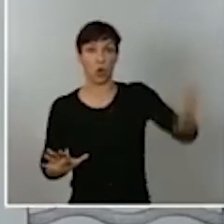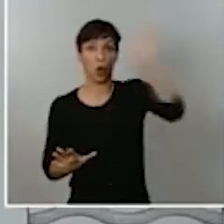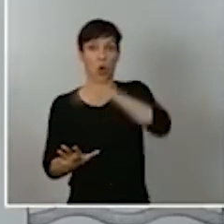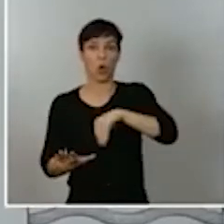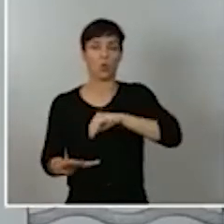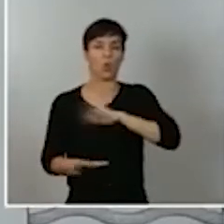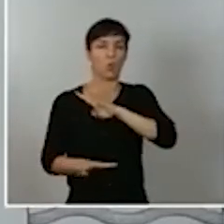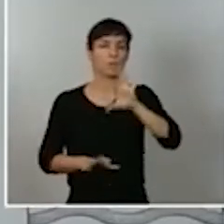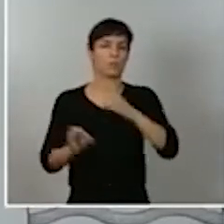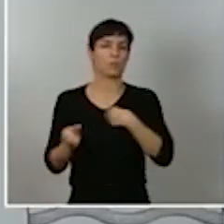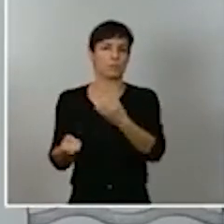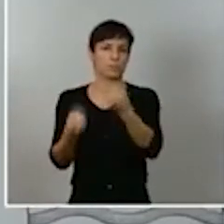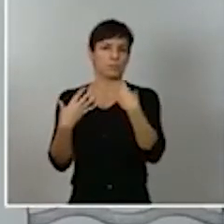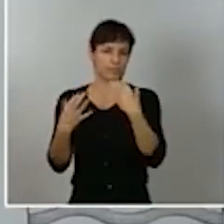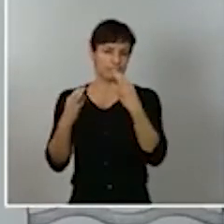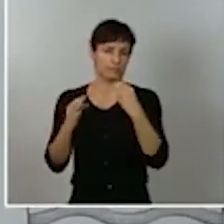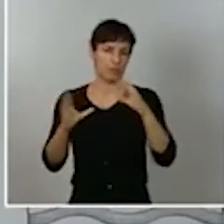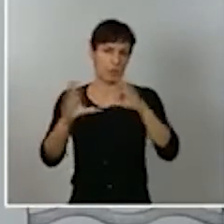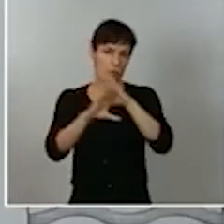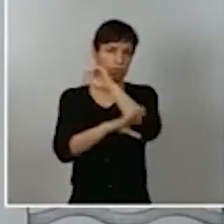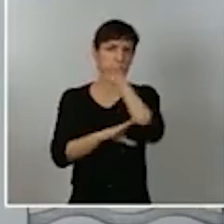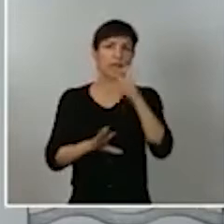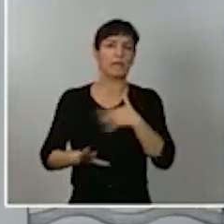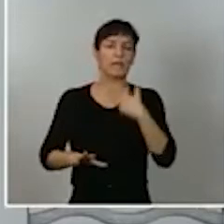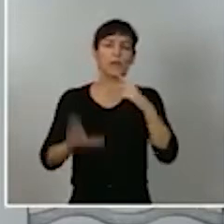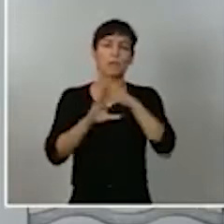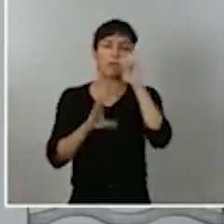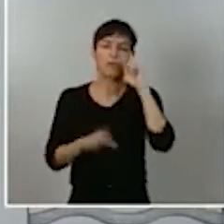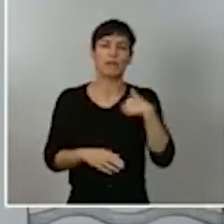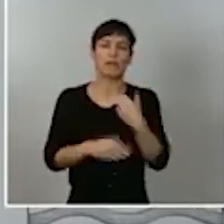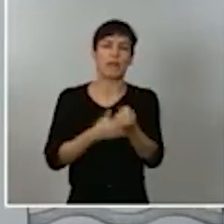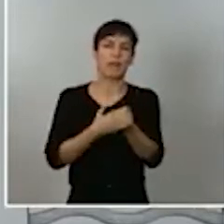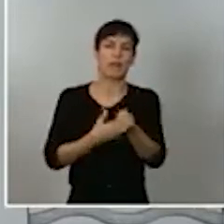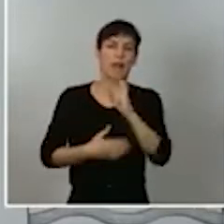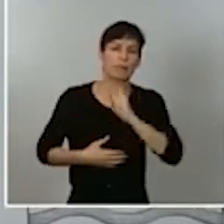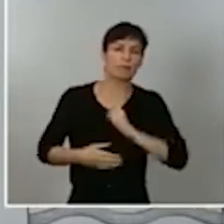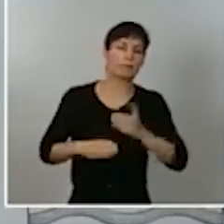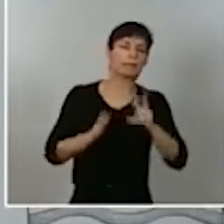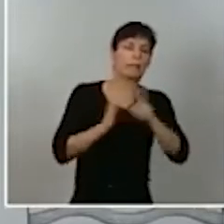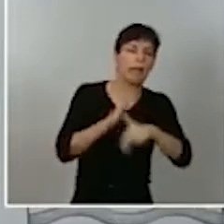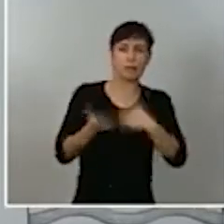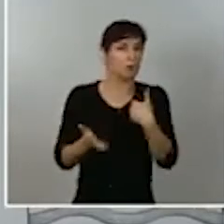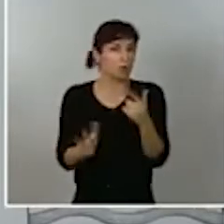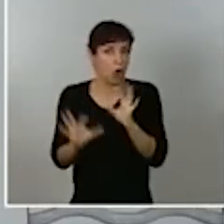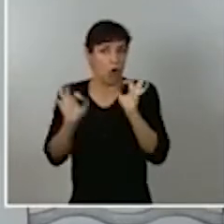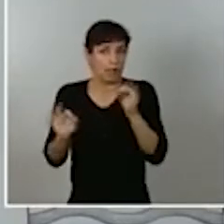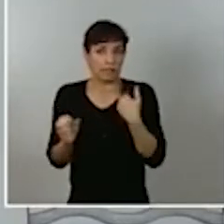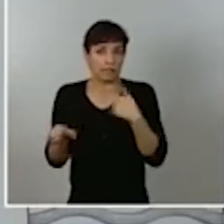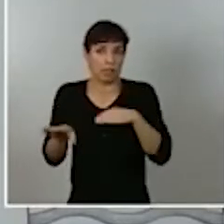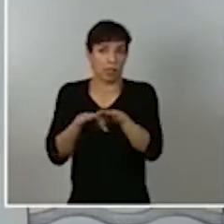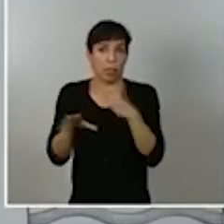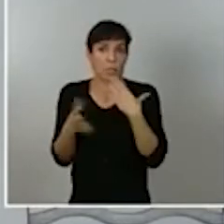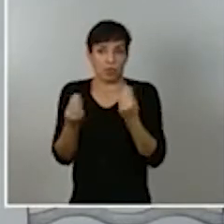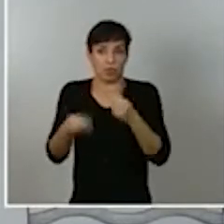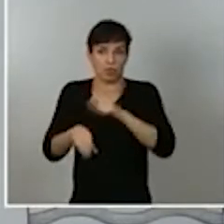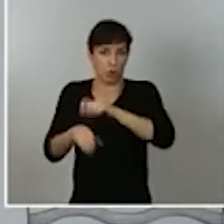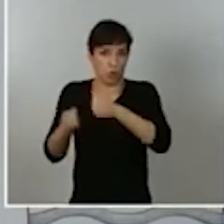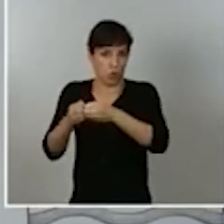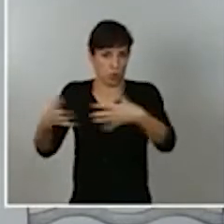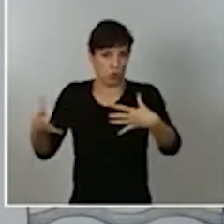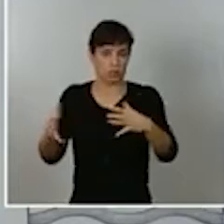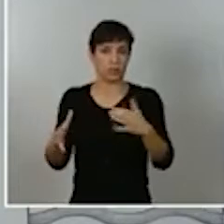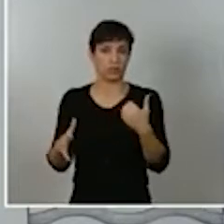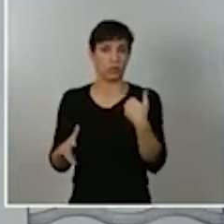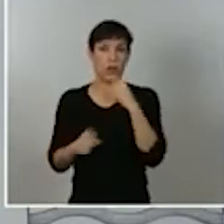en notificar lo antes posible y de la mejor forma posible en los dos casos. Yo creo que he mencionado esto para tener cautela y prudencia en